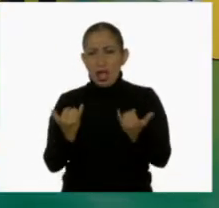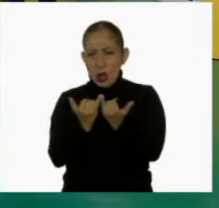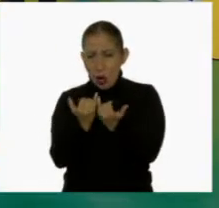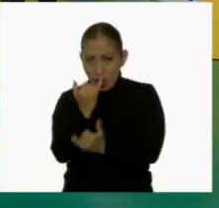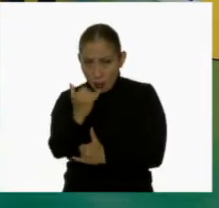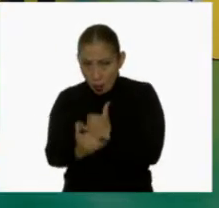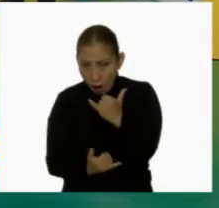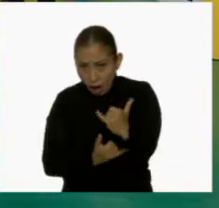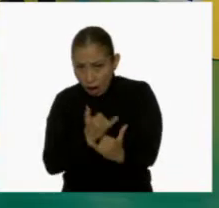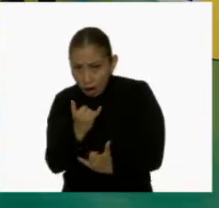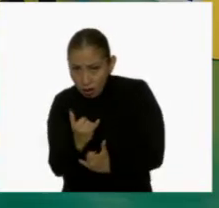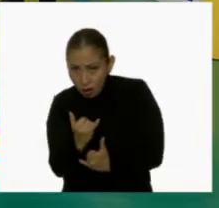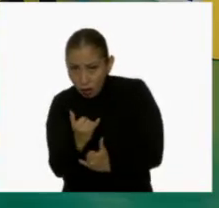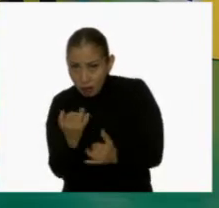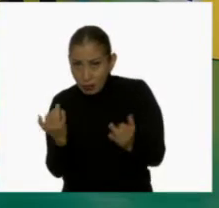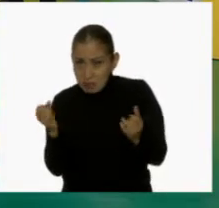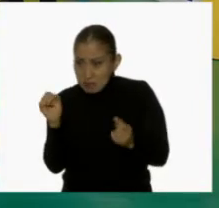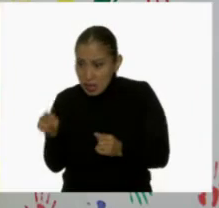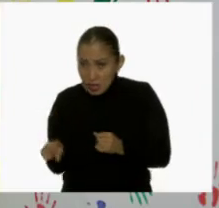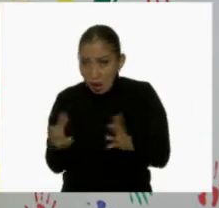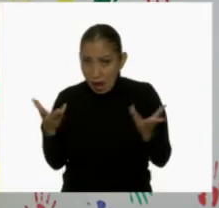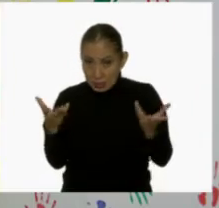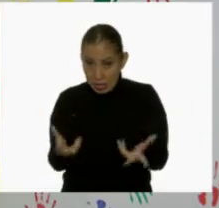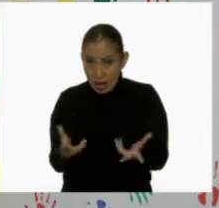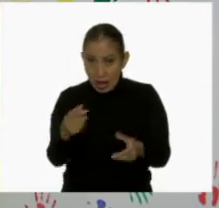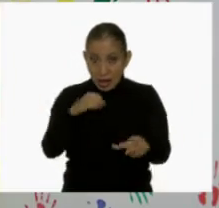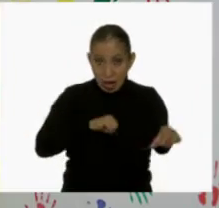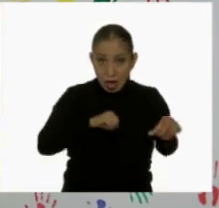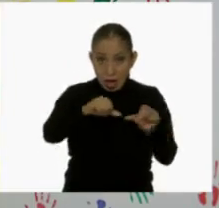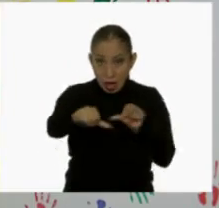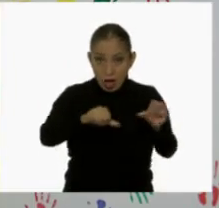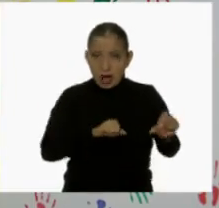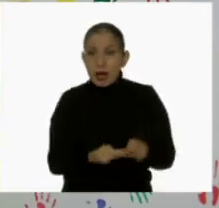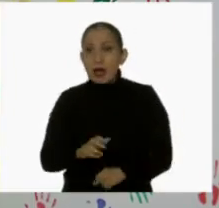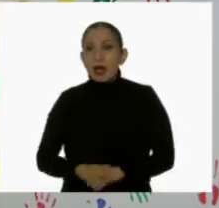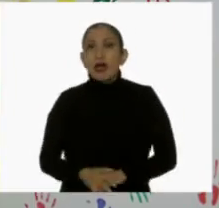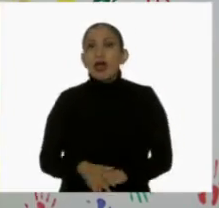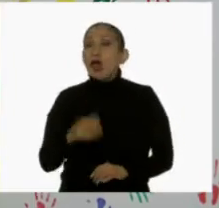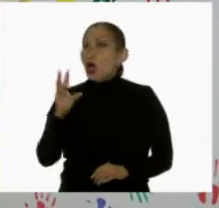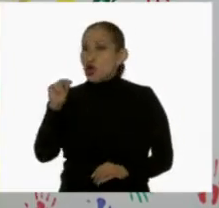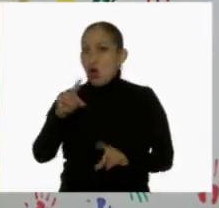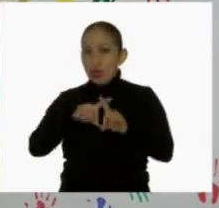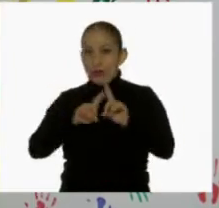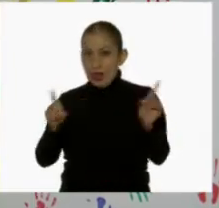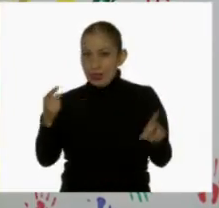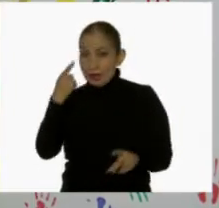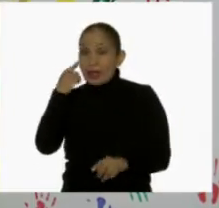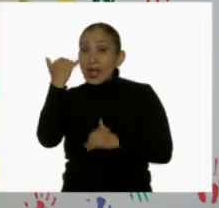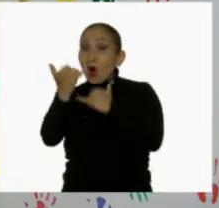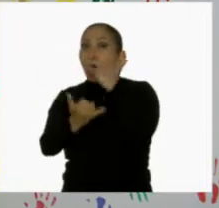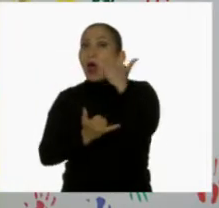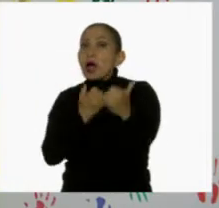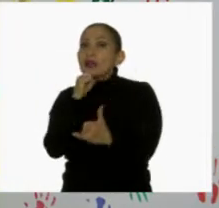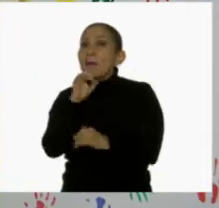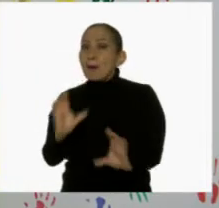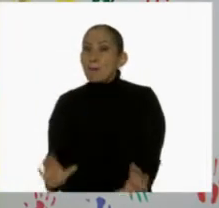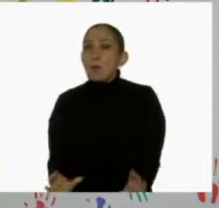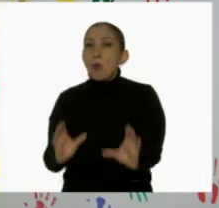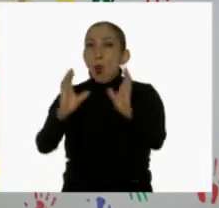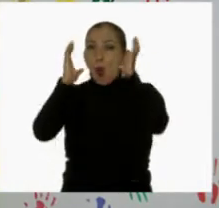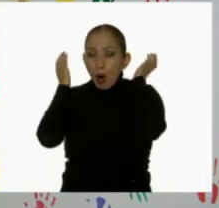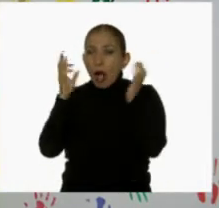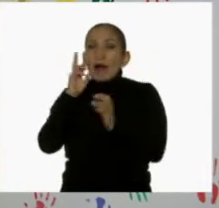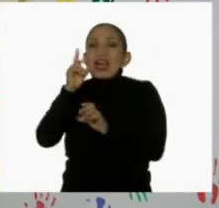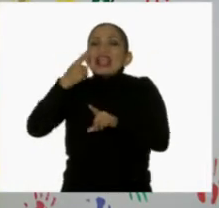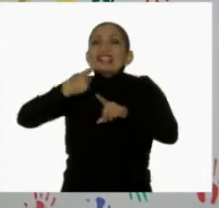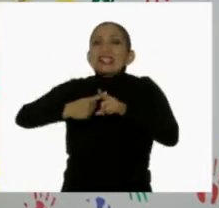que en el juego de mesa lo vamos a hacer por turnos. Eso no va a ser de este modo. Este es un juego también de velocidad. Vamos